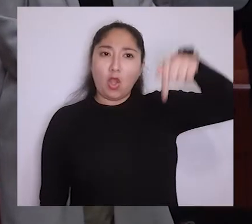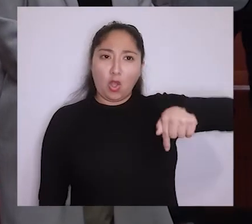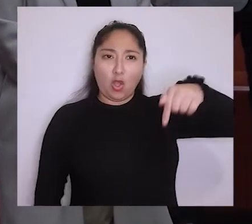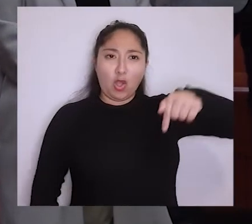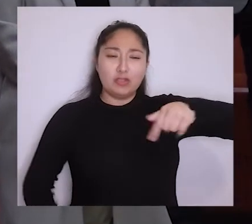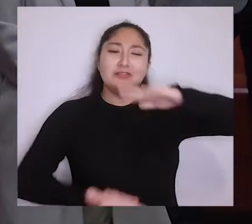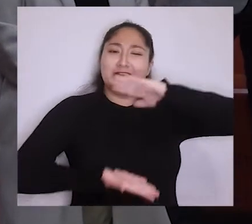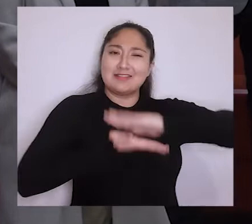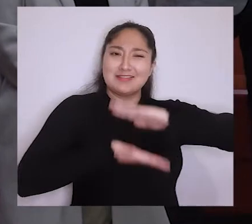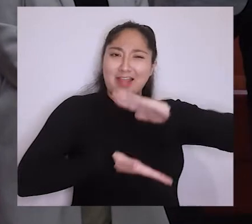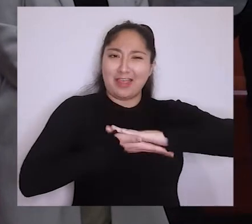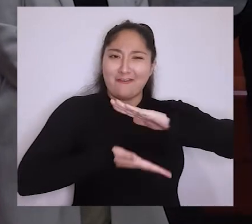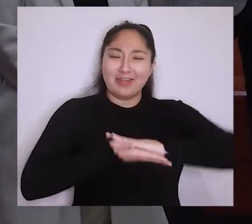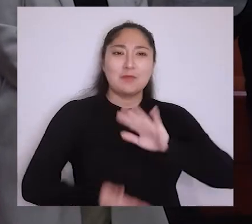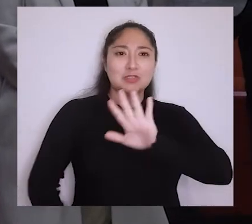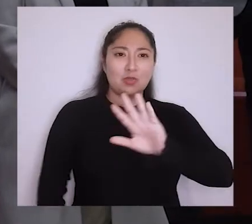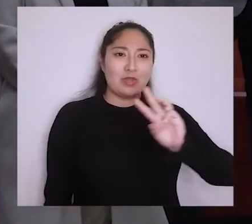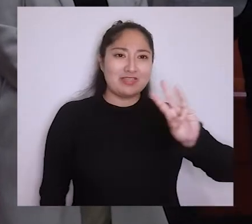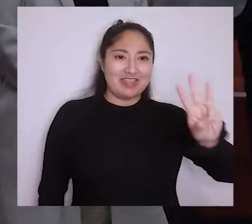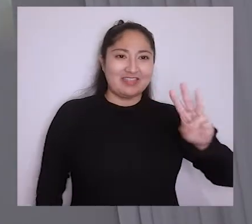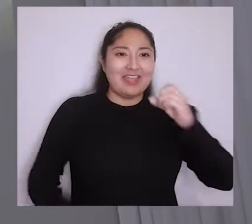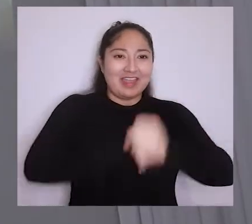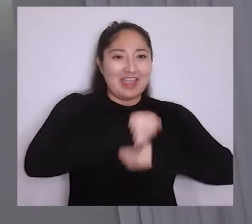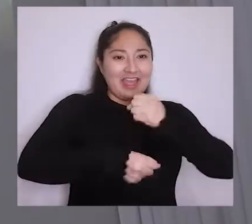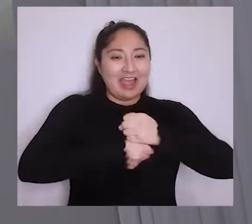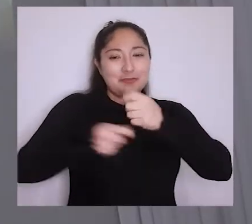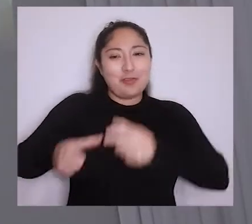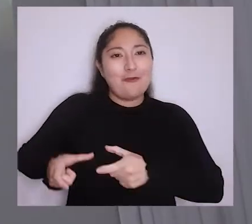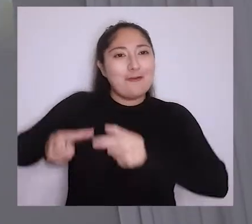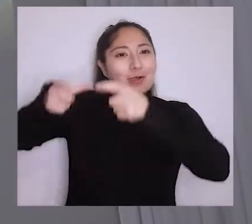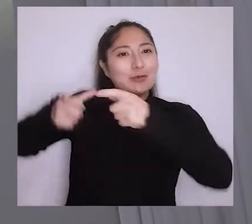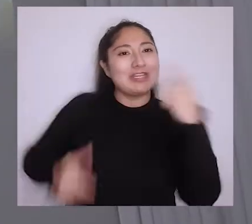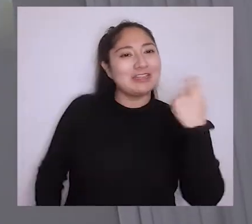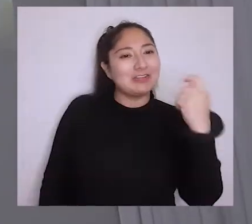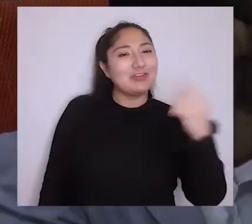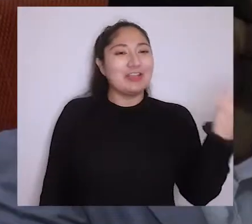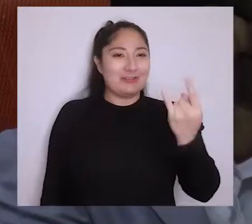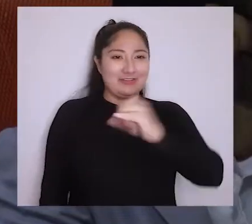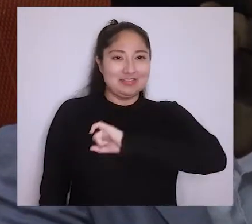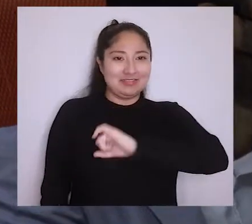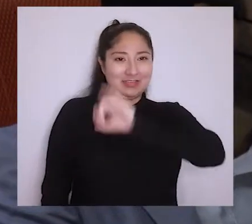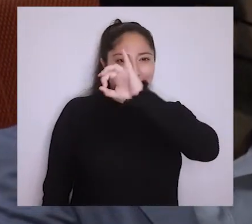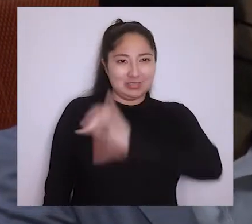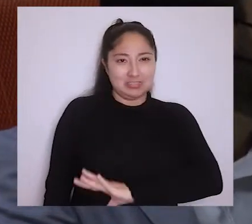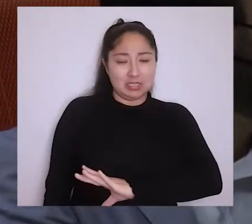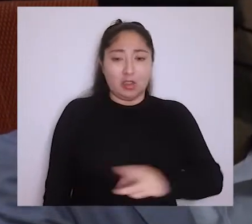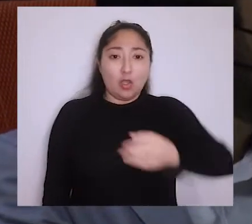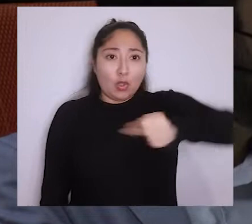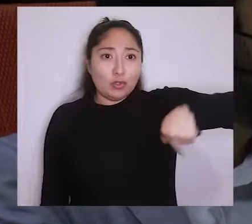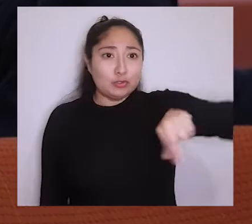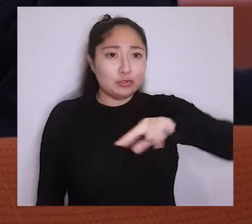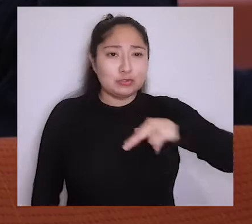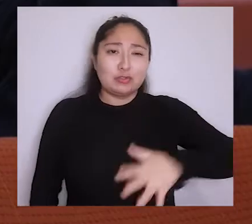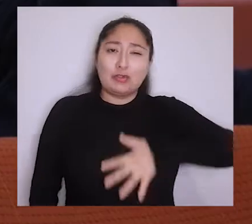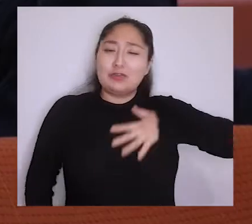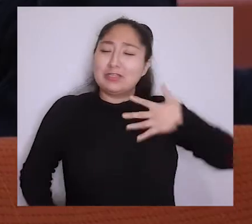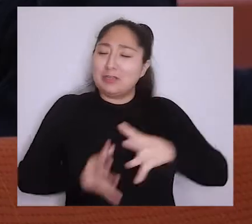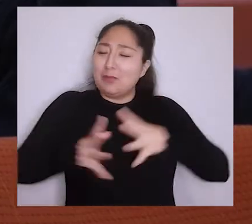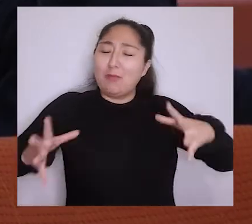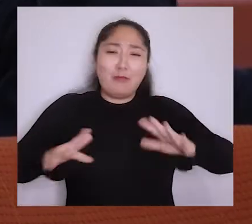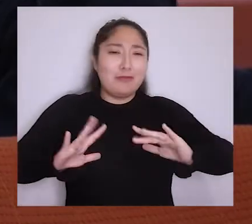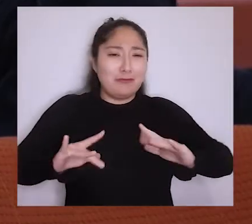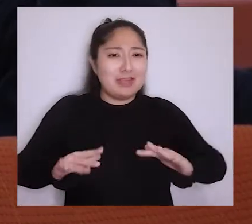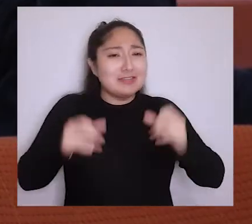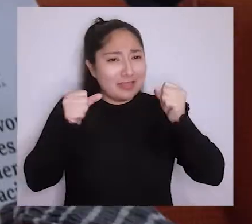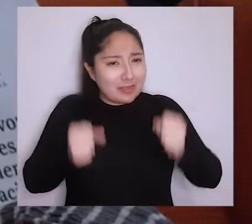Hoy estamos celebrando los 53 años de vida de la Facultad Tecnológica de la Universidad de Santiago de Chile. Como Facultad Tecnológica estamos muy